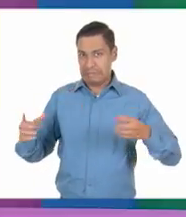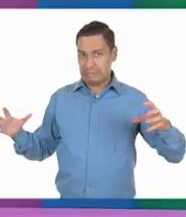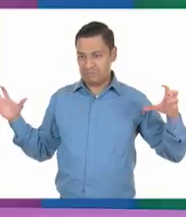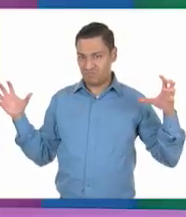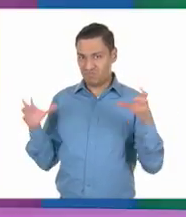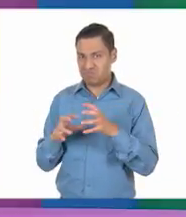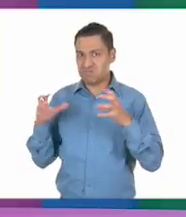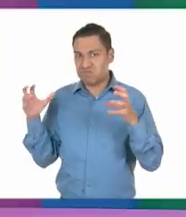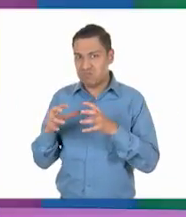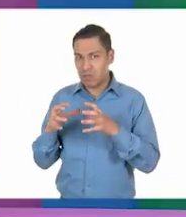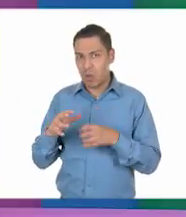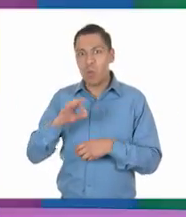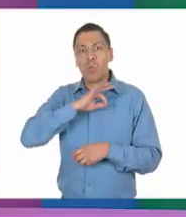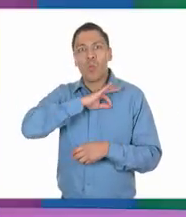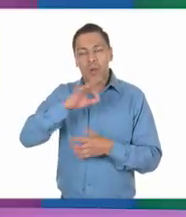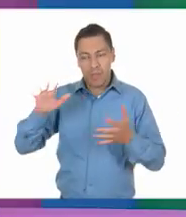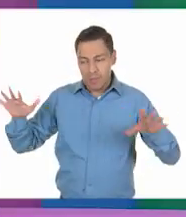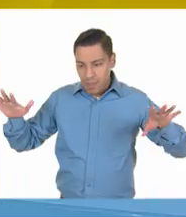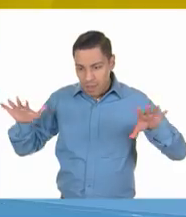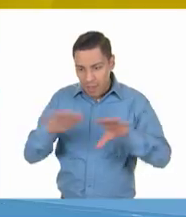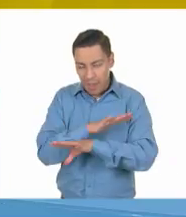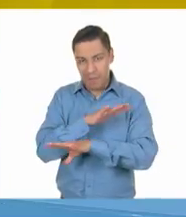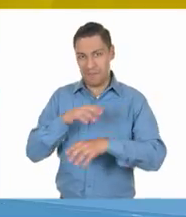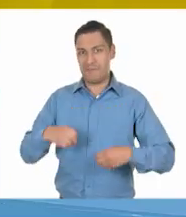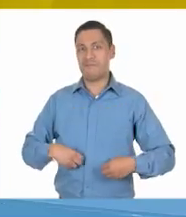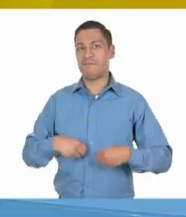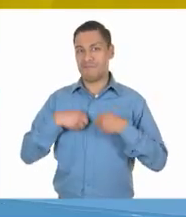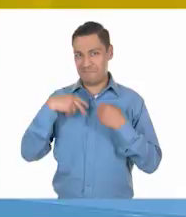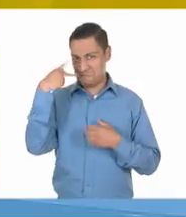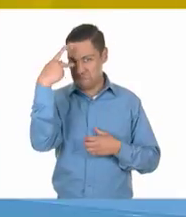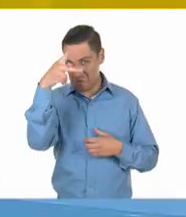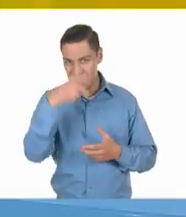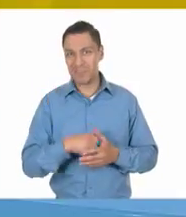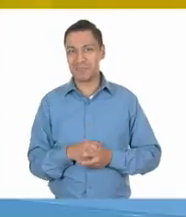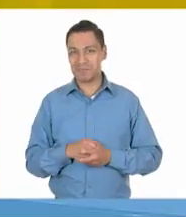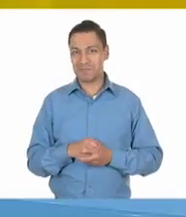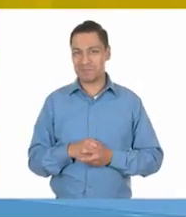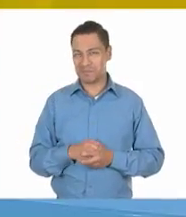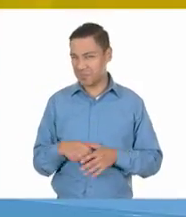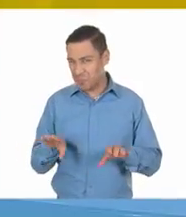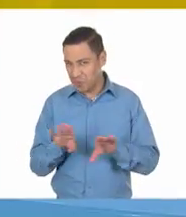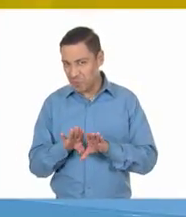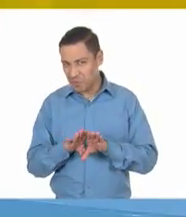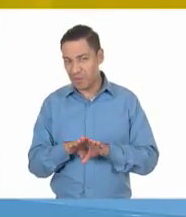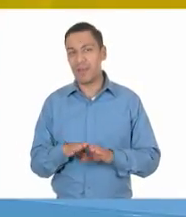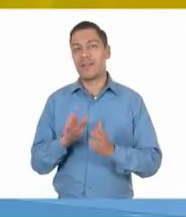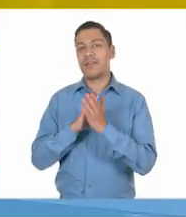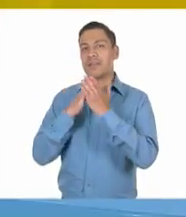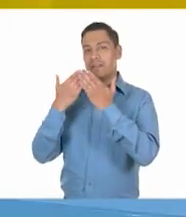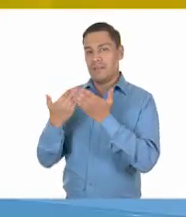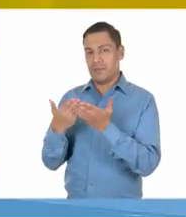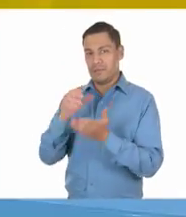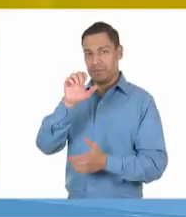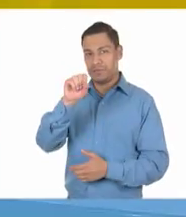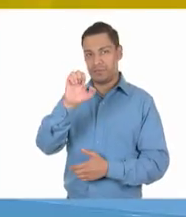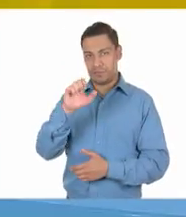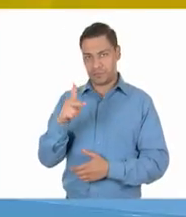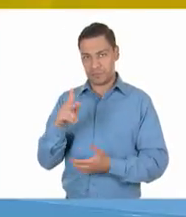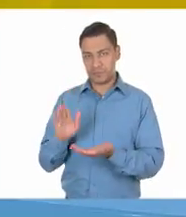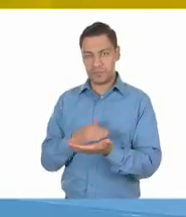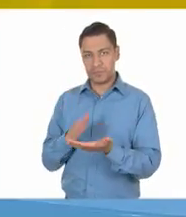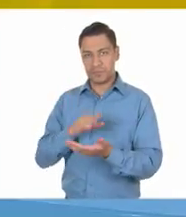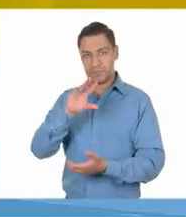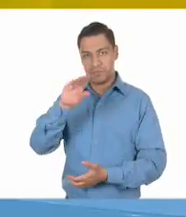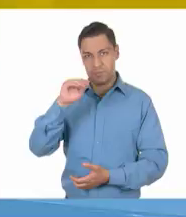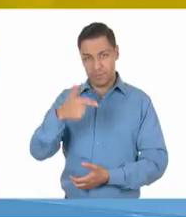experiencias transformadoras de vida. Ahora bien, es hora de consultar su libro de texto en la páginas 97